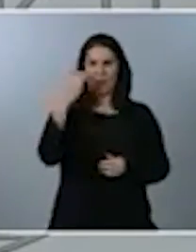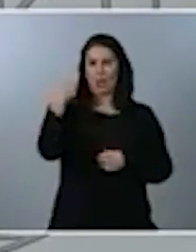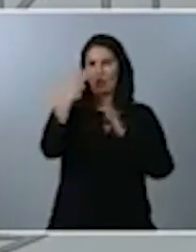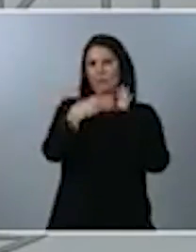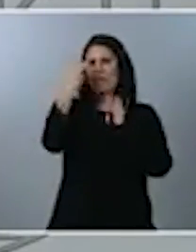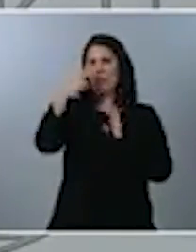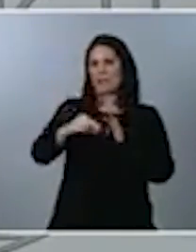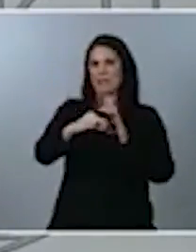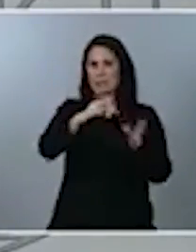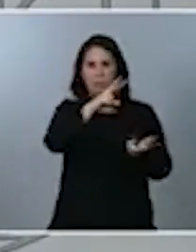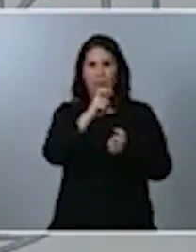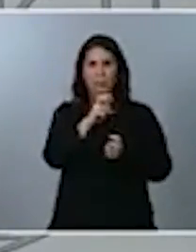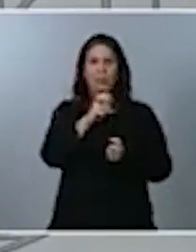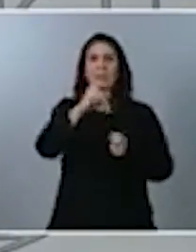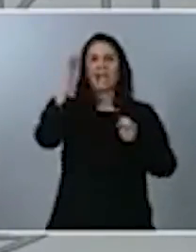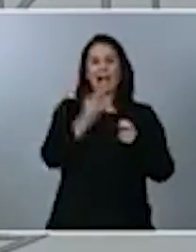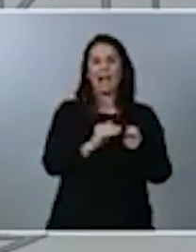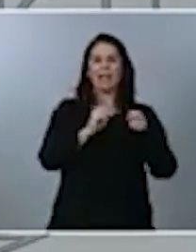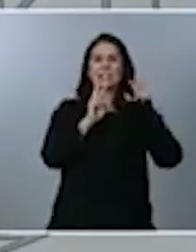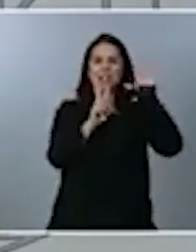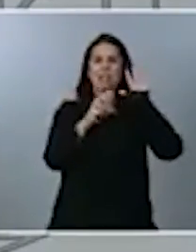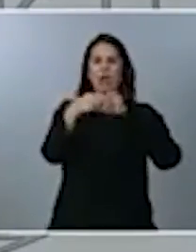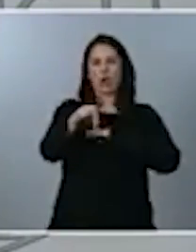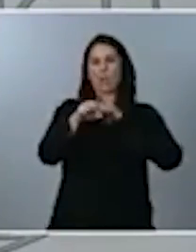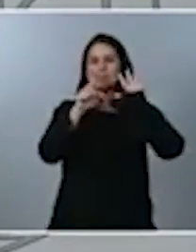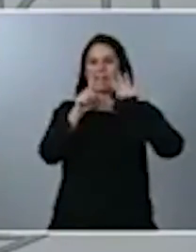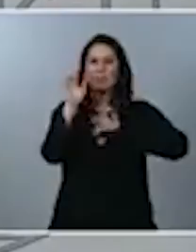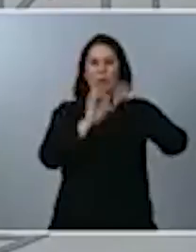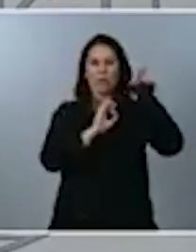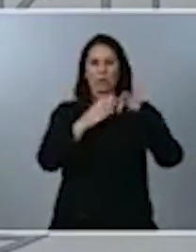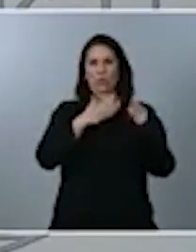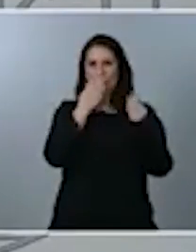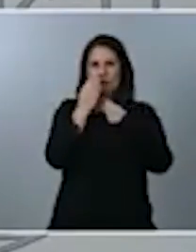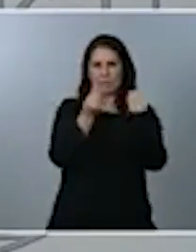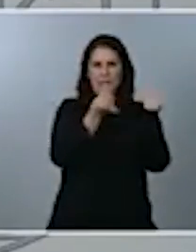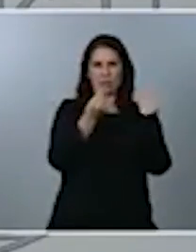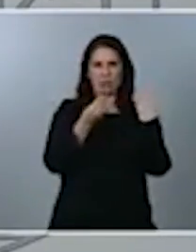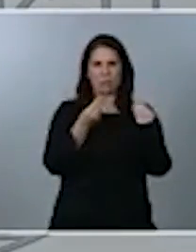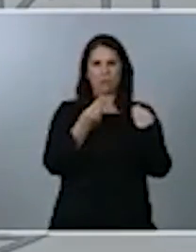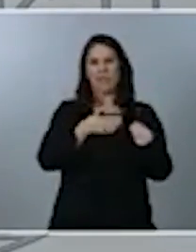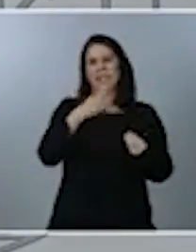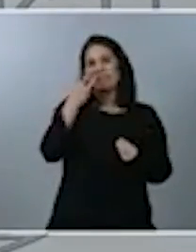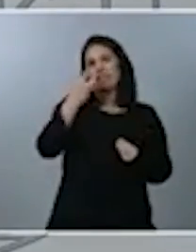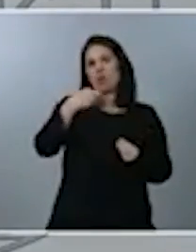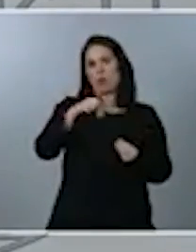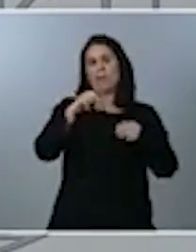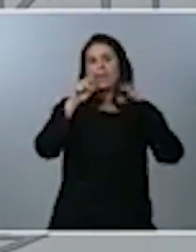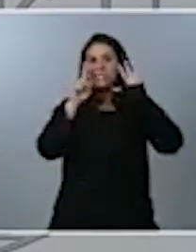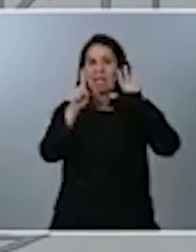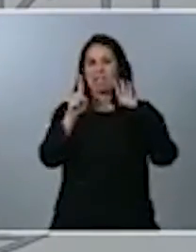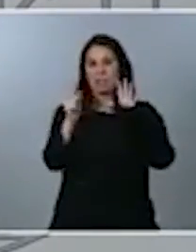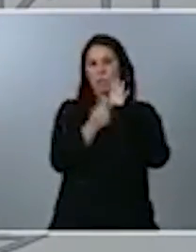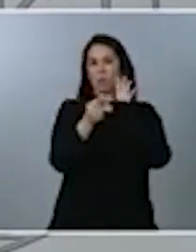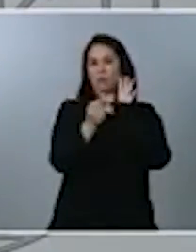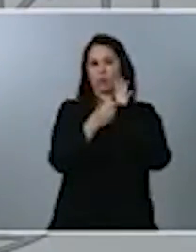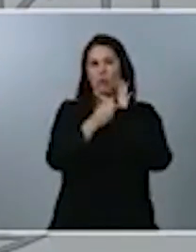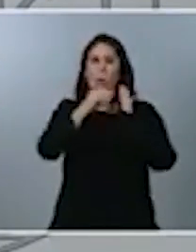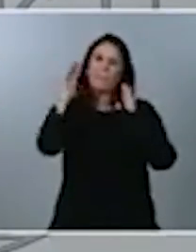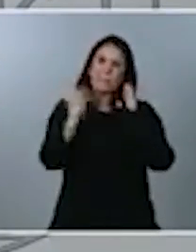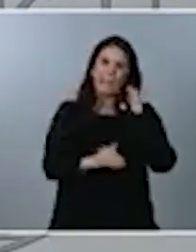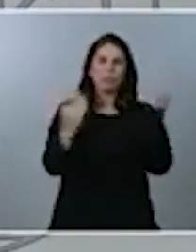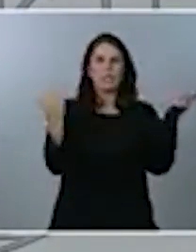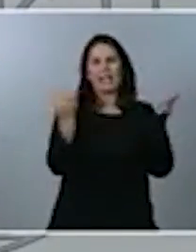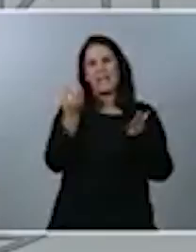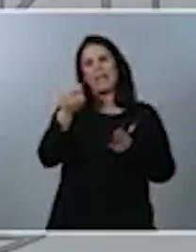un 7,6% en nuestra previsión, 3,6 puntos menos que el PIB nominal. Este es un hecho diferencial